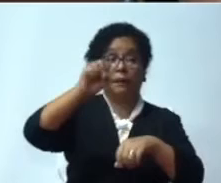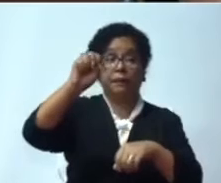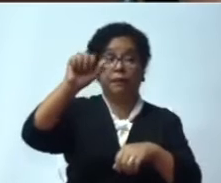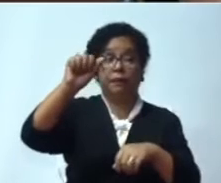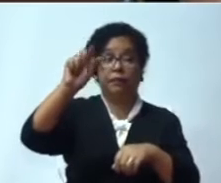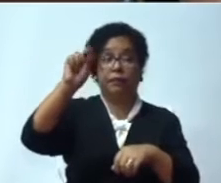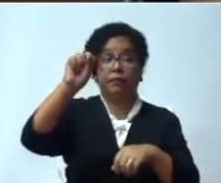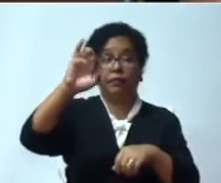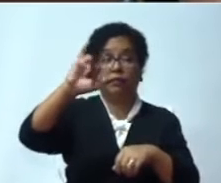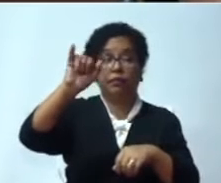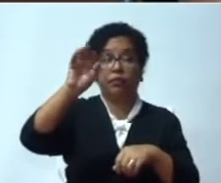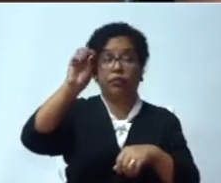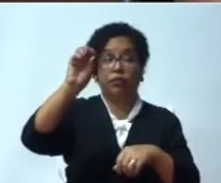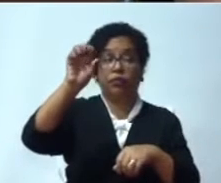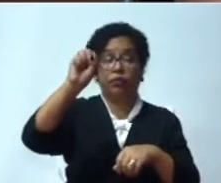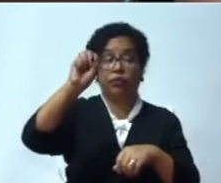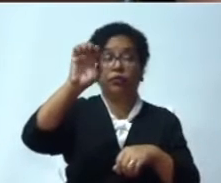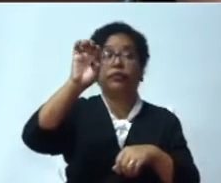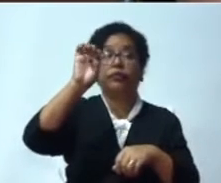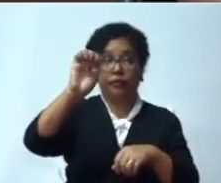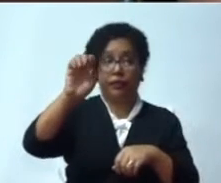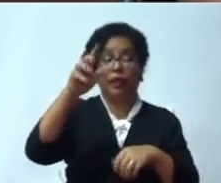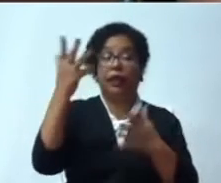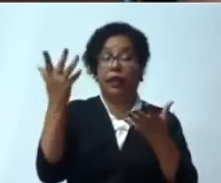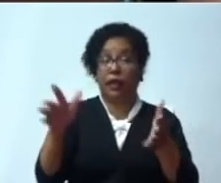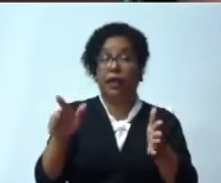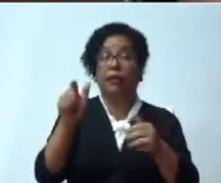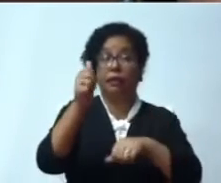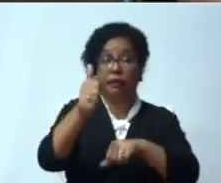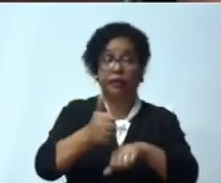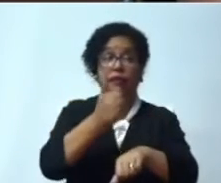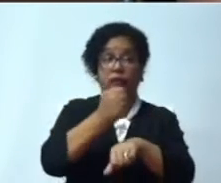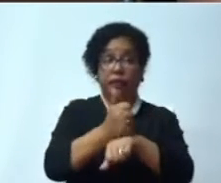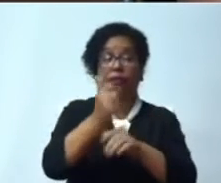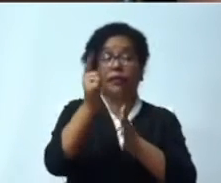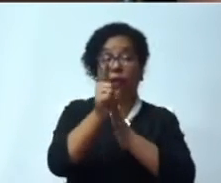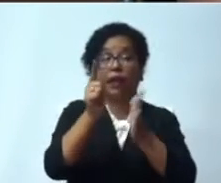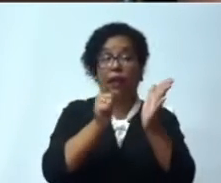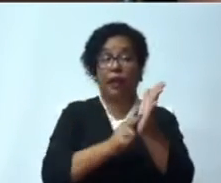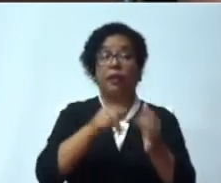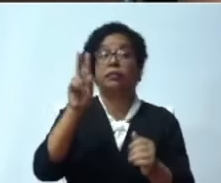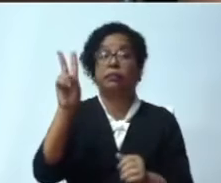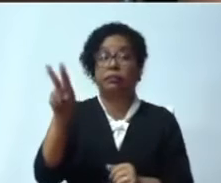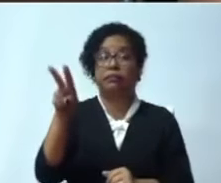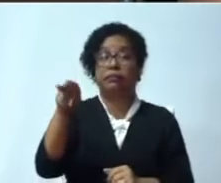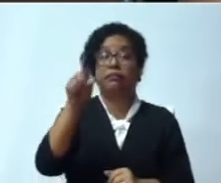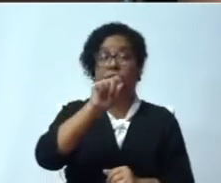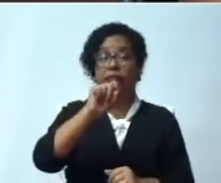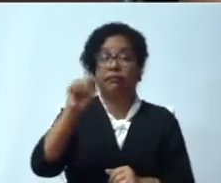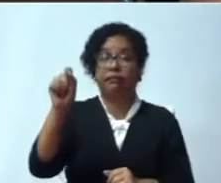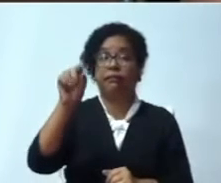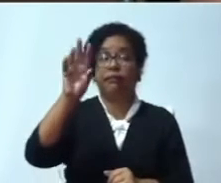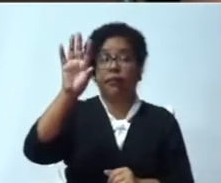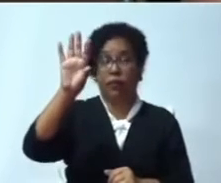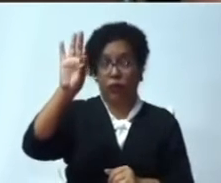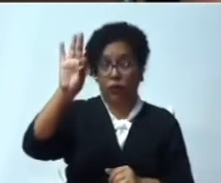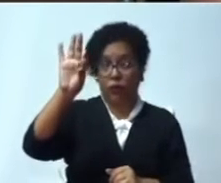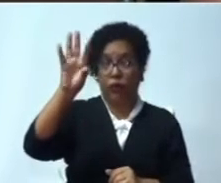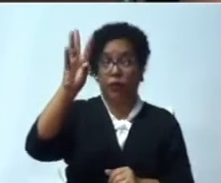ley 22-96, que lo creó y que tiene sus límites